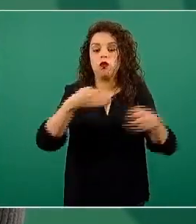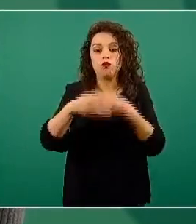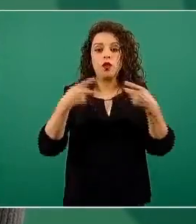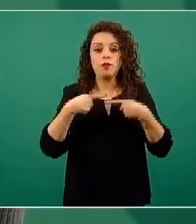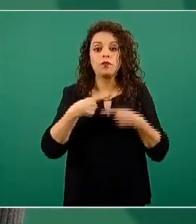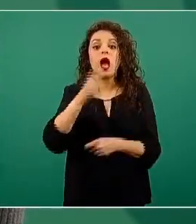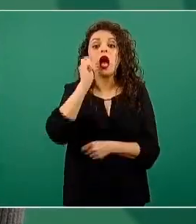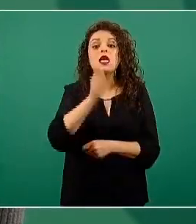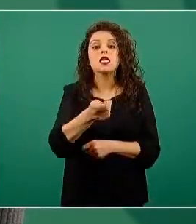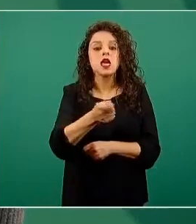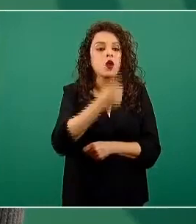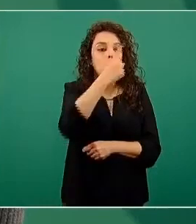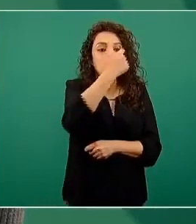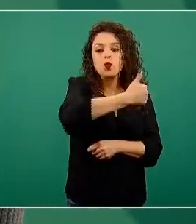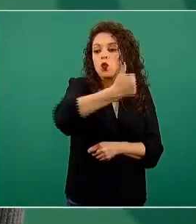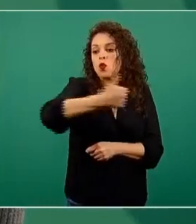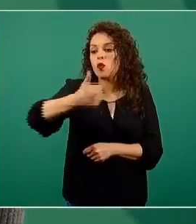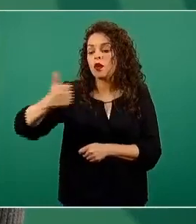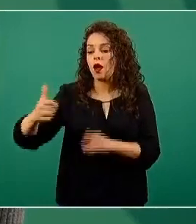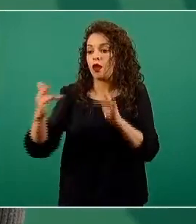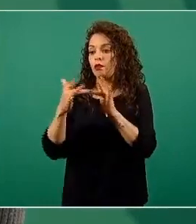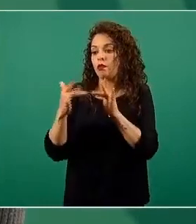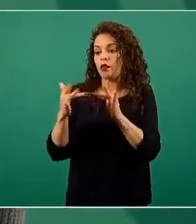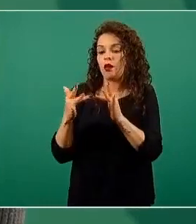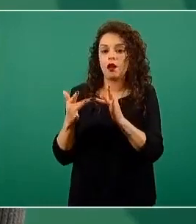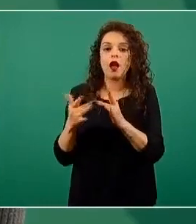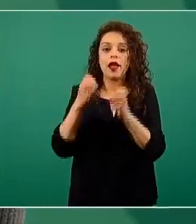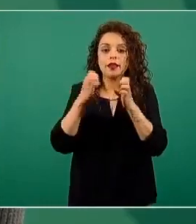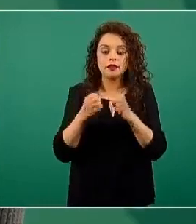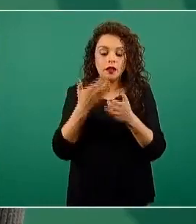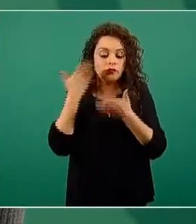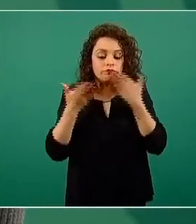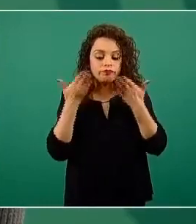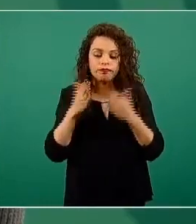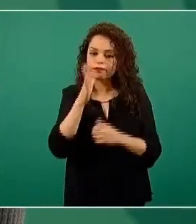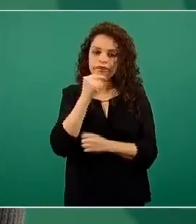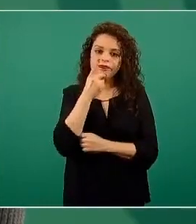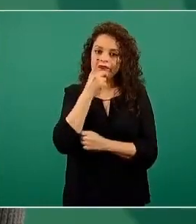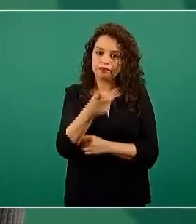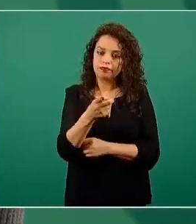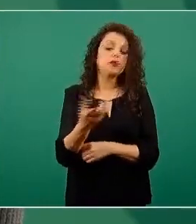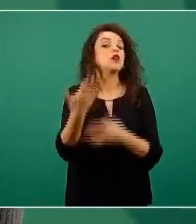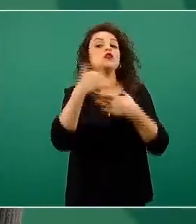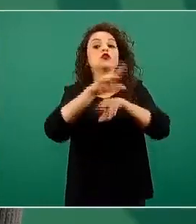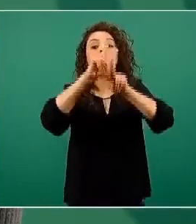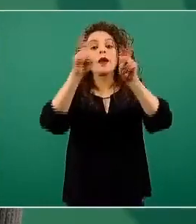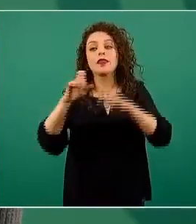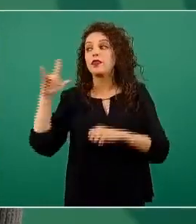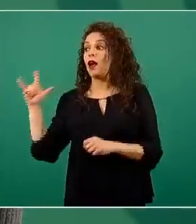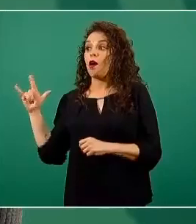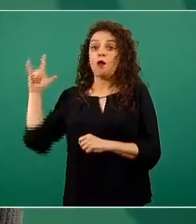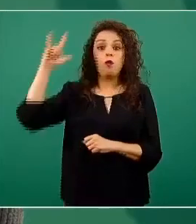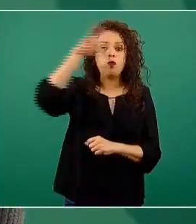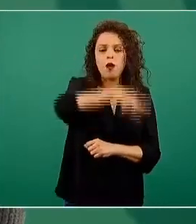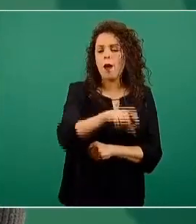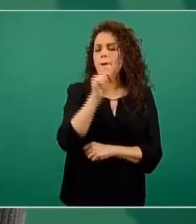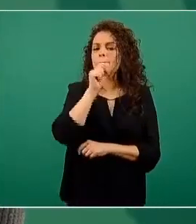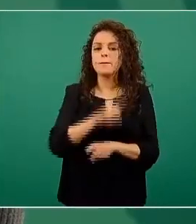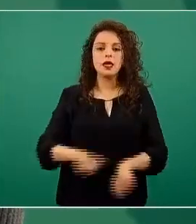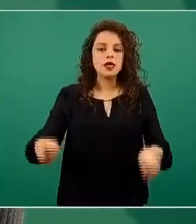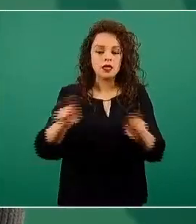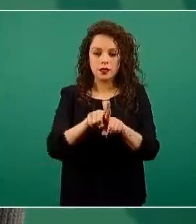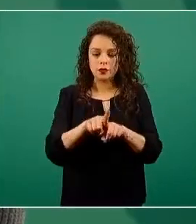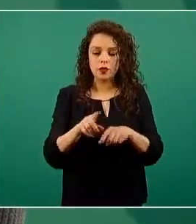son cada uno de los contactos que en su momento se están estudiando. En relación a lo de los vuelos se aplica lo mismo. Hay que recordar que está también